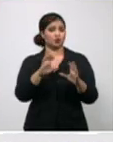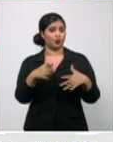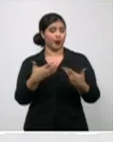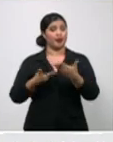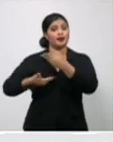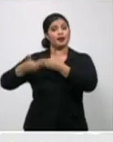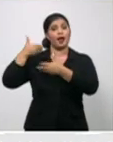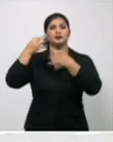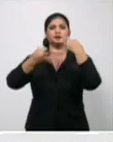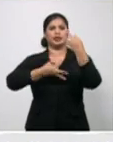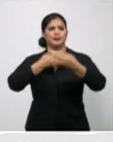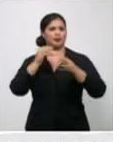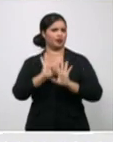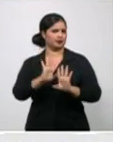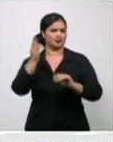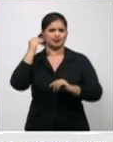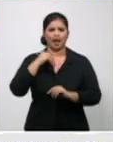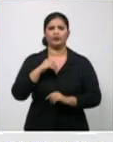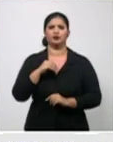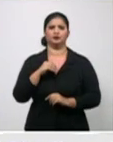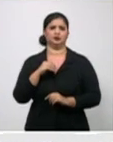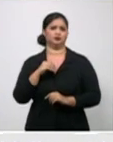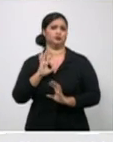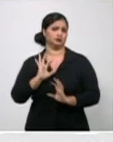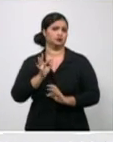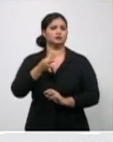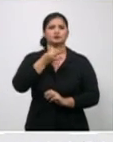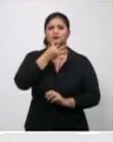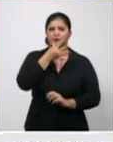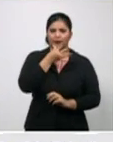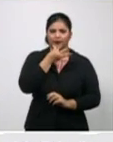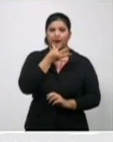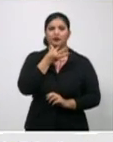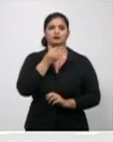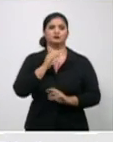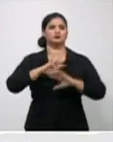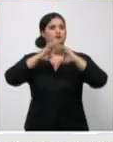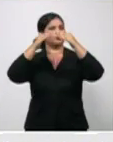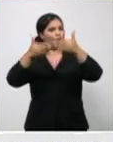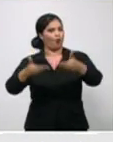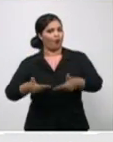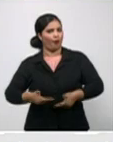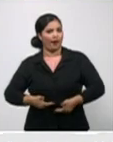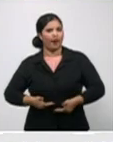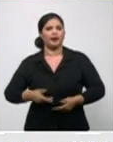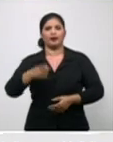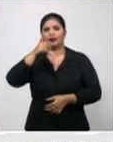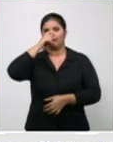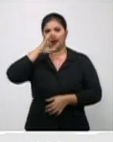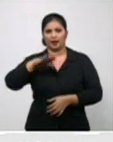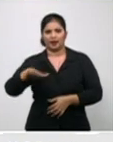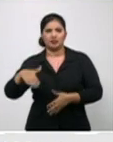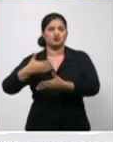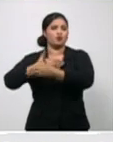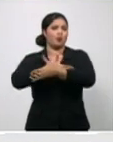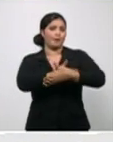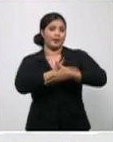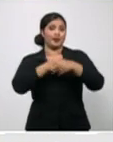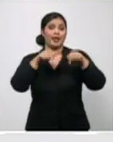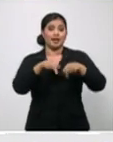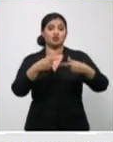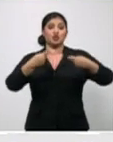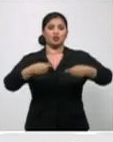cada vez que tenemos que hablar de una persona fallecida, grupos de mucho riesgo. Realmente